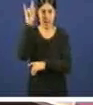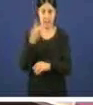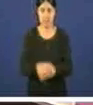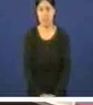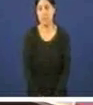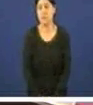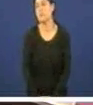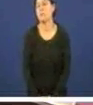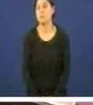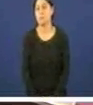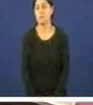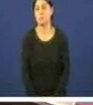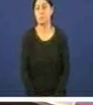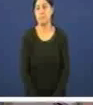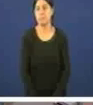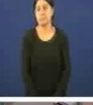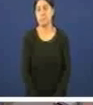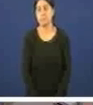O que?